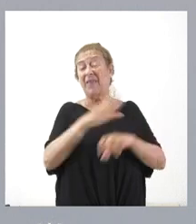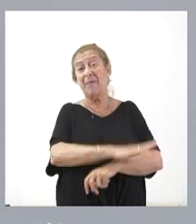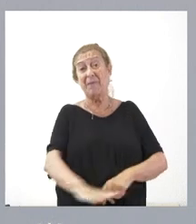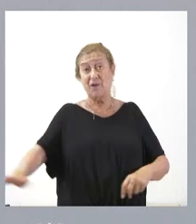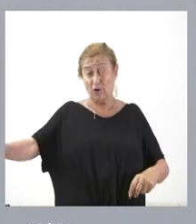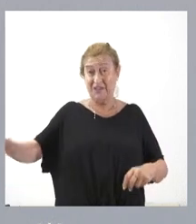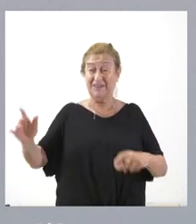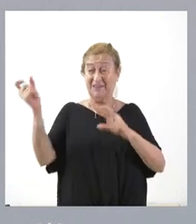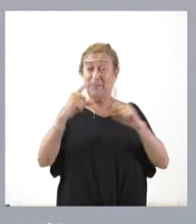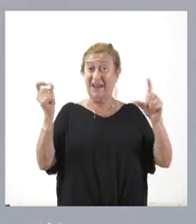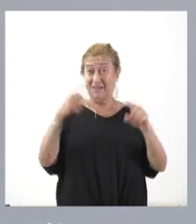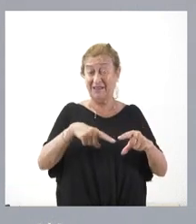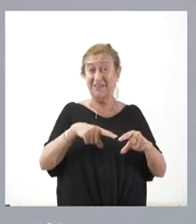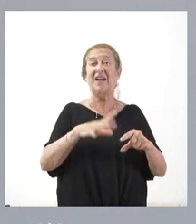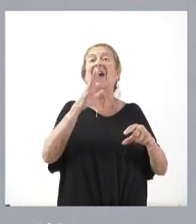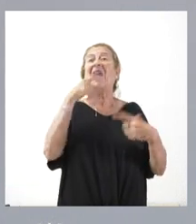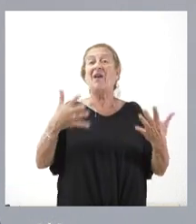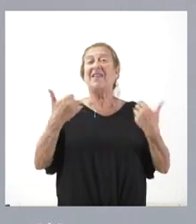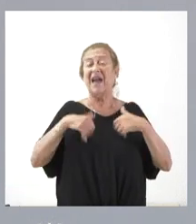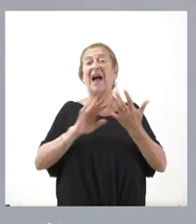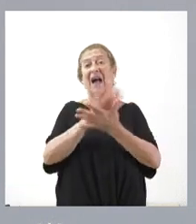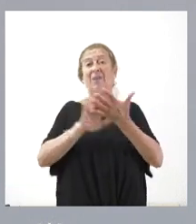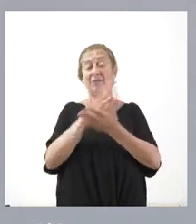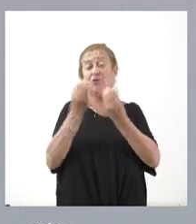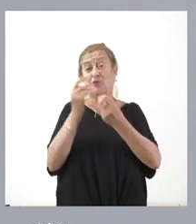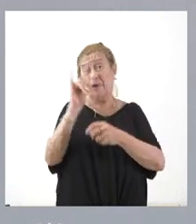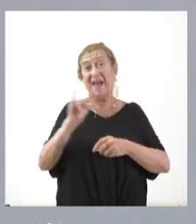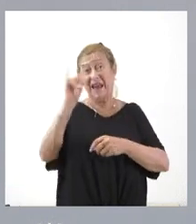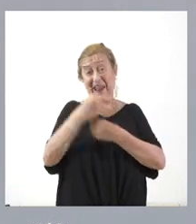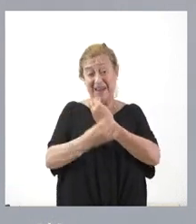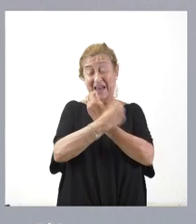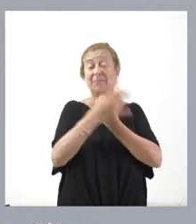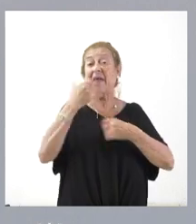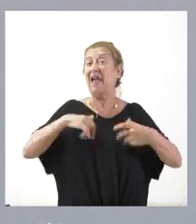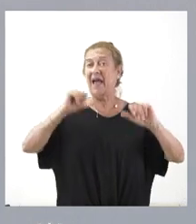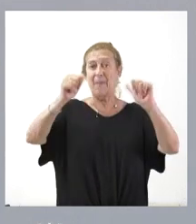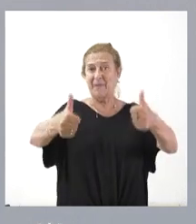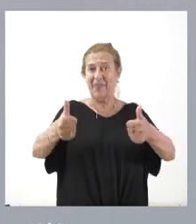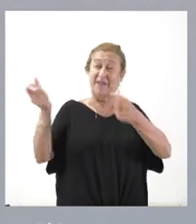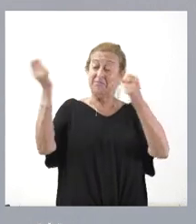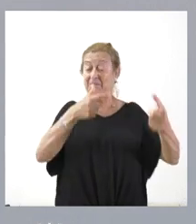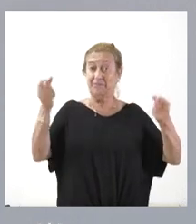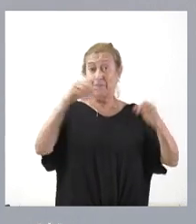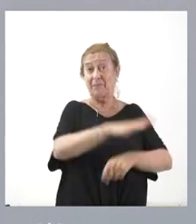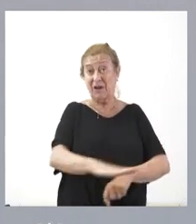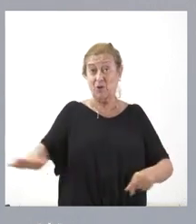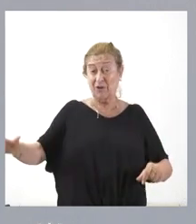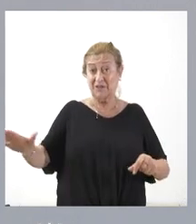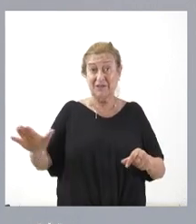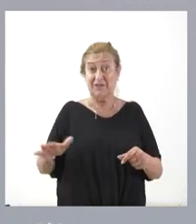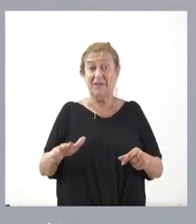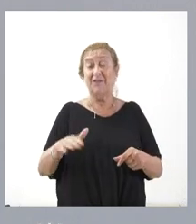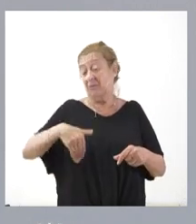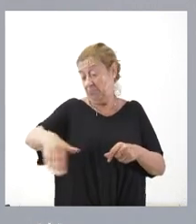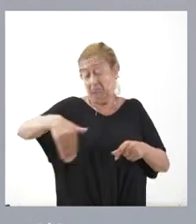migrantes, estamos ya hablando con Canarias para que empiecen a trasladar a los menores en los